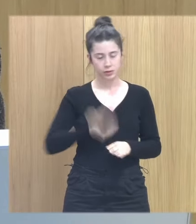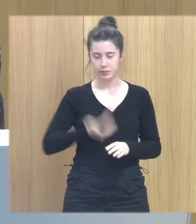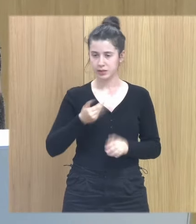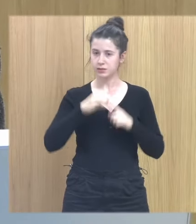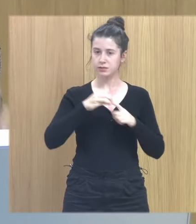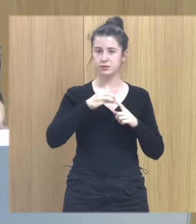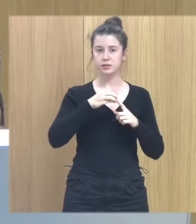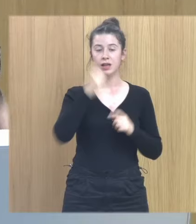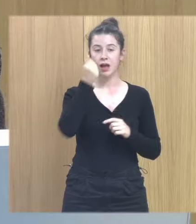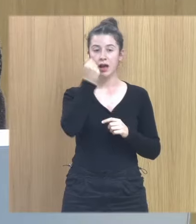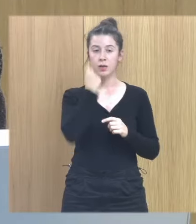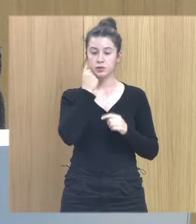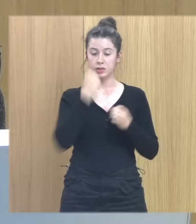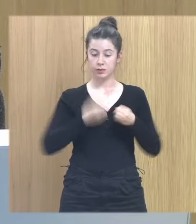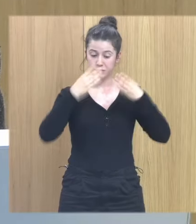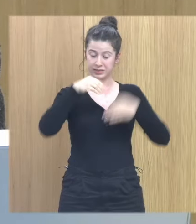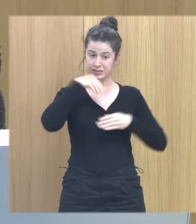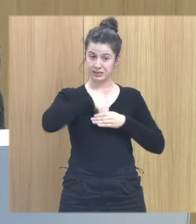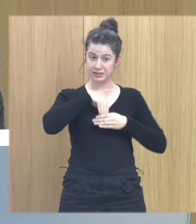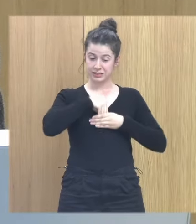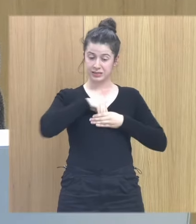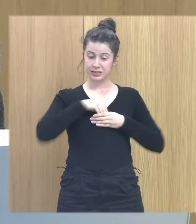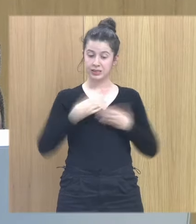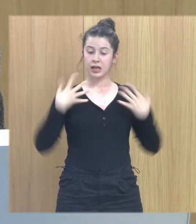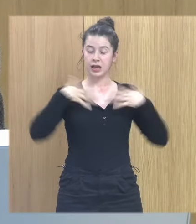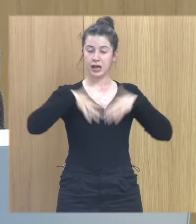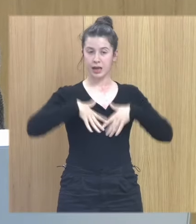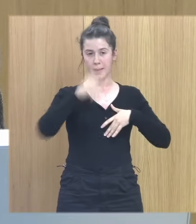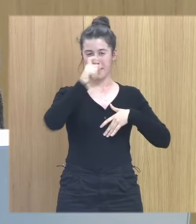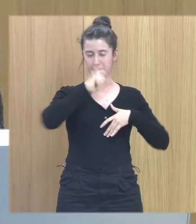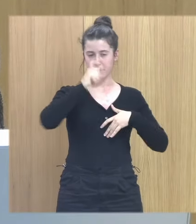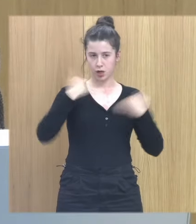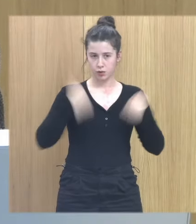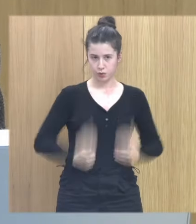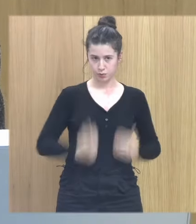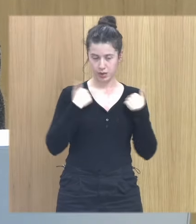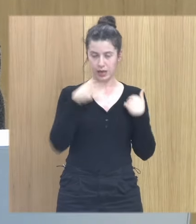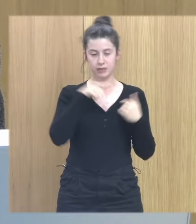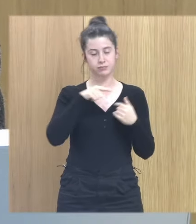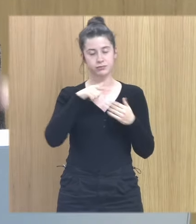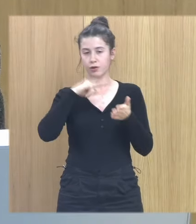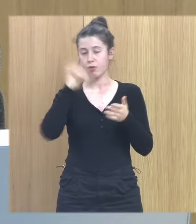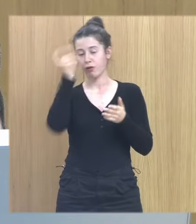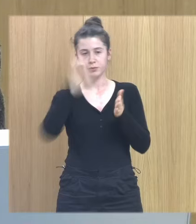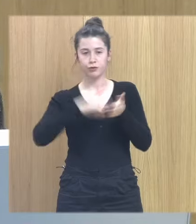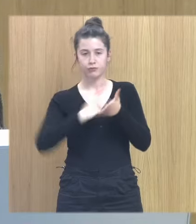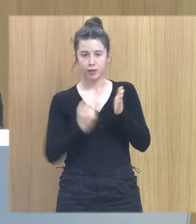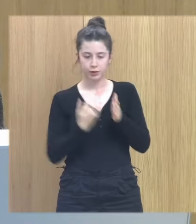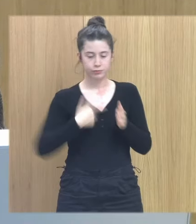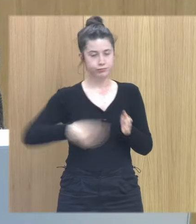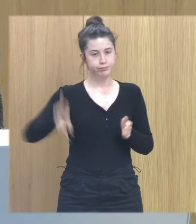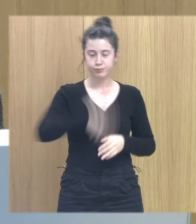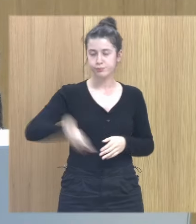está en el edificio se queda en la memoria corporal este es otro concepto técnico al que tenemos que volver y volver y